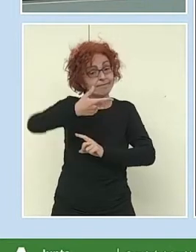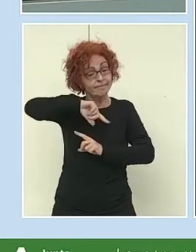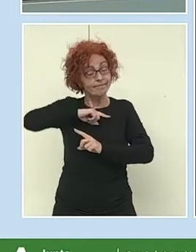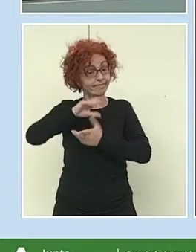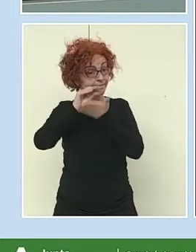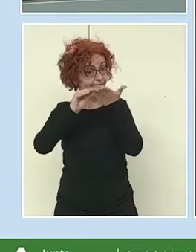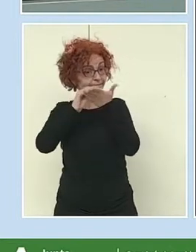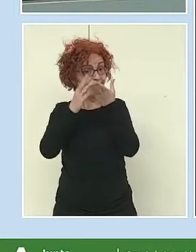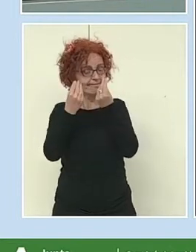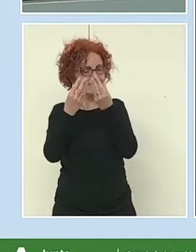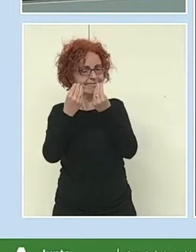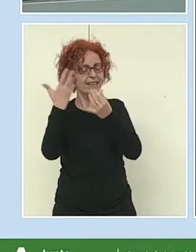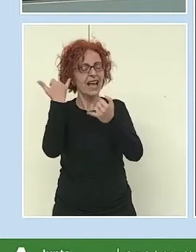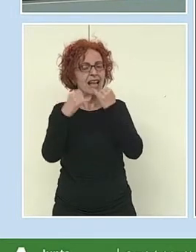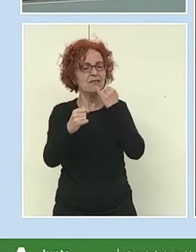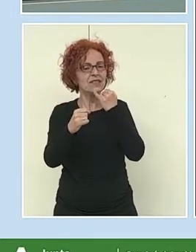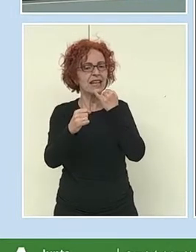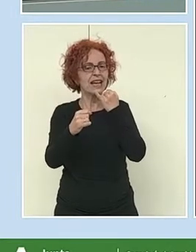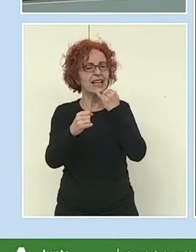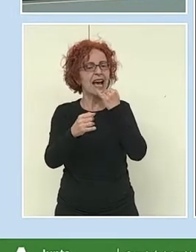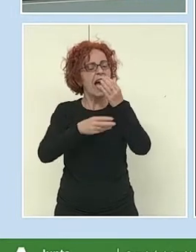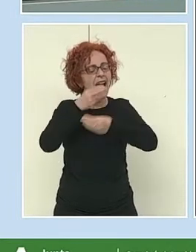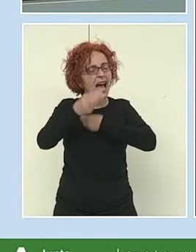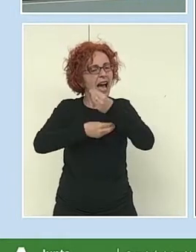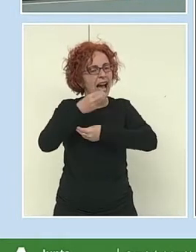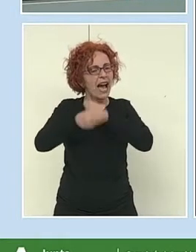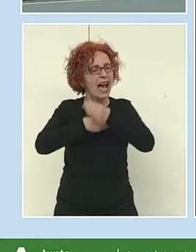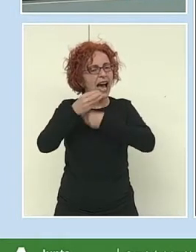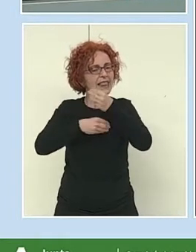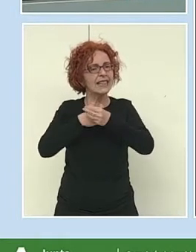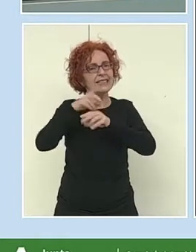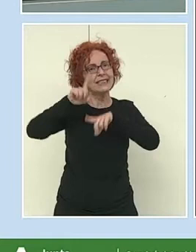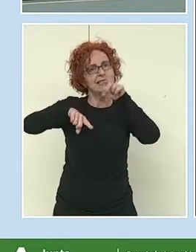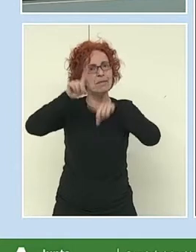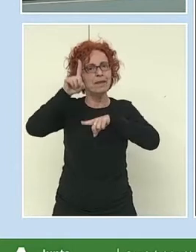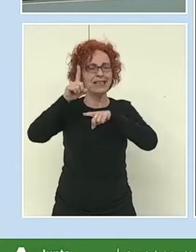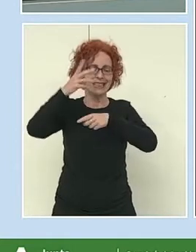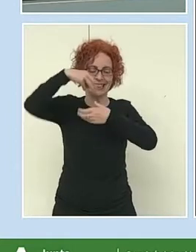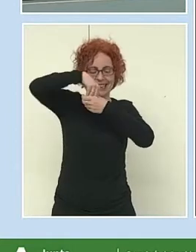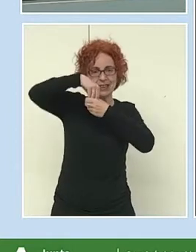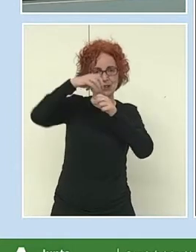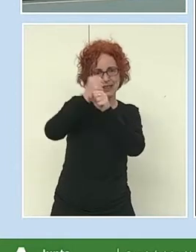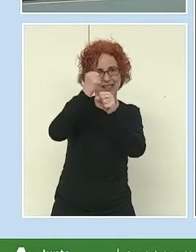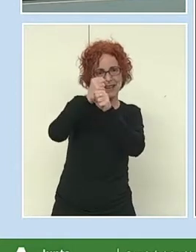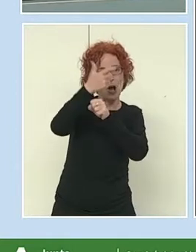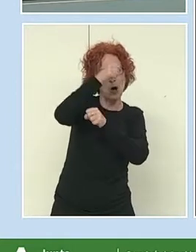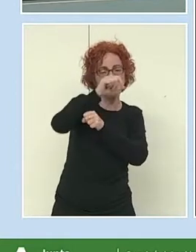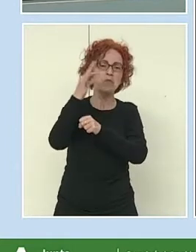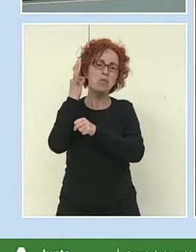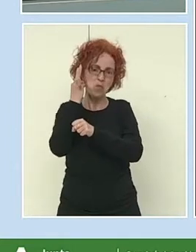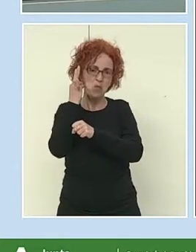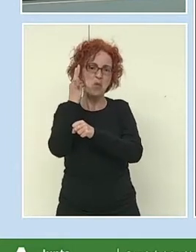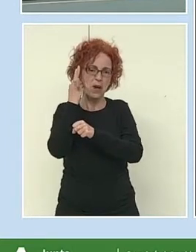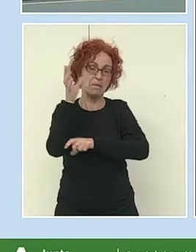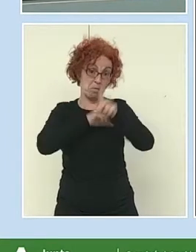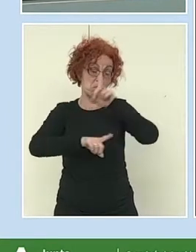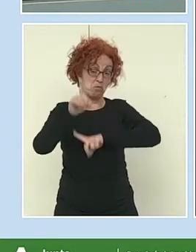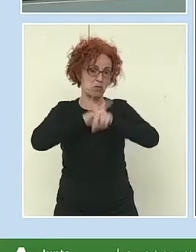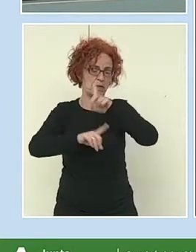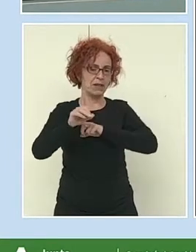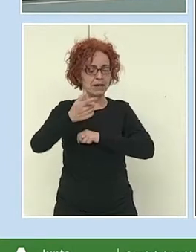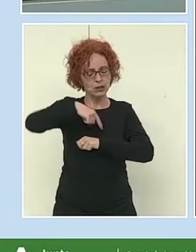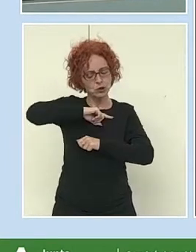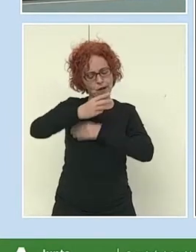no deja de ser la concentración de un sexo u otro en las profesiones. Fíjense que esto lo vamos a hacer, o se puede hacer,